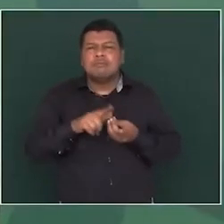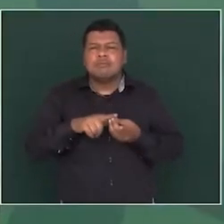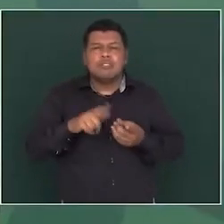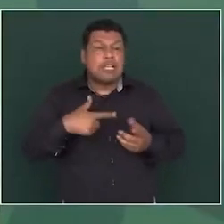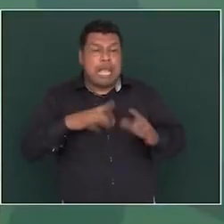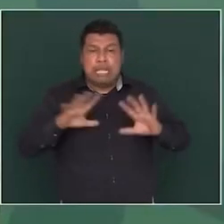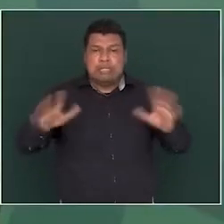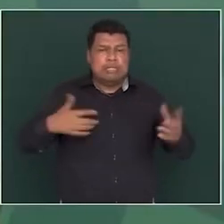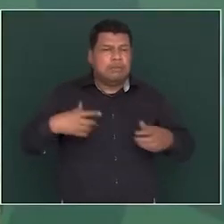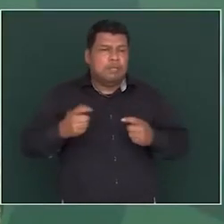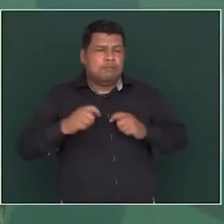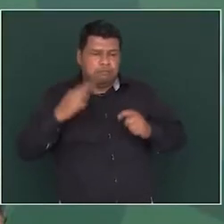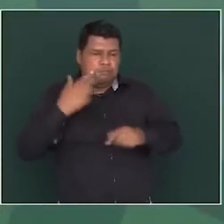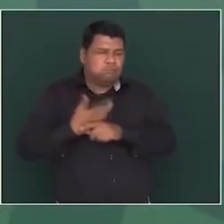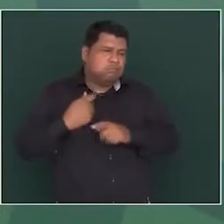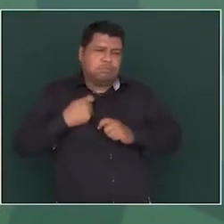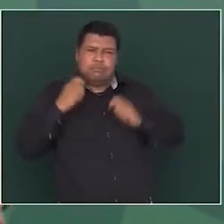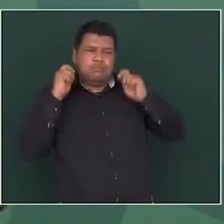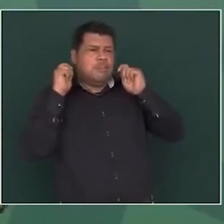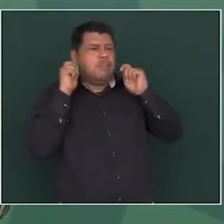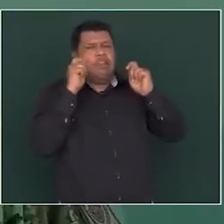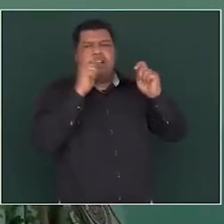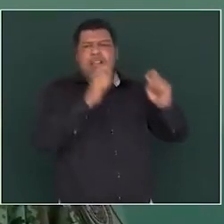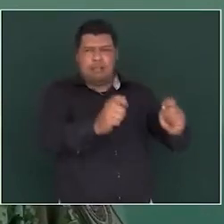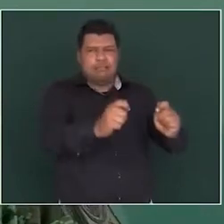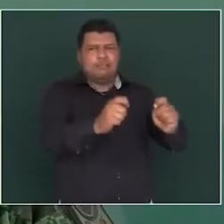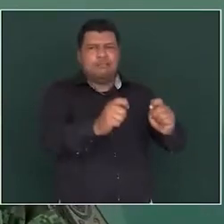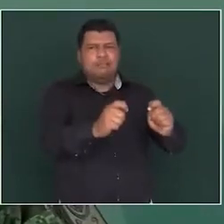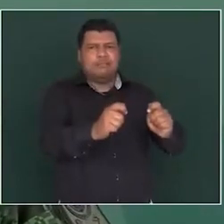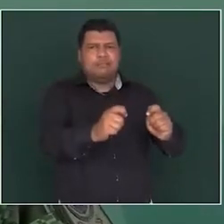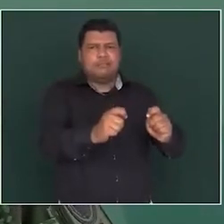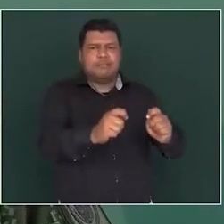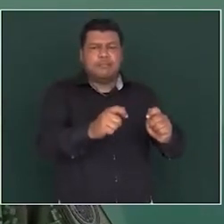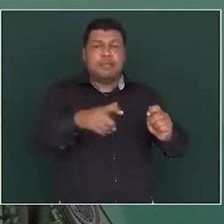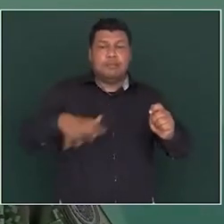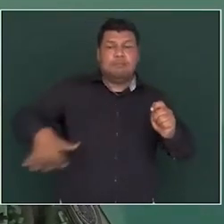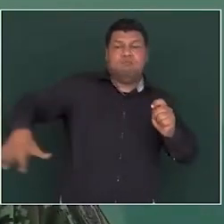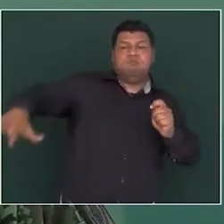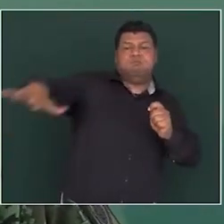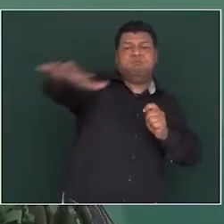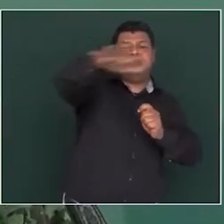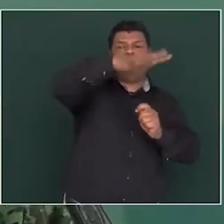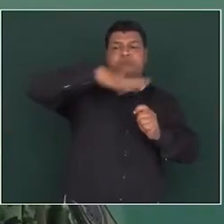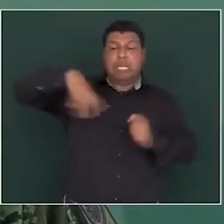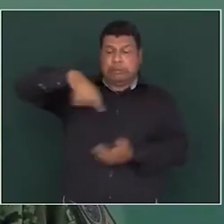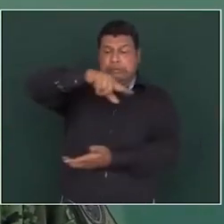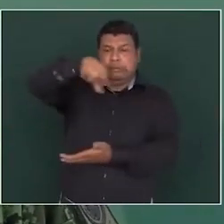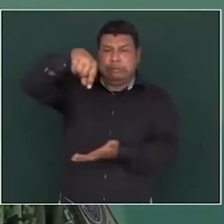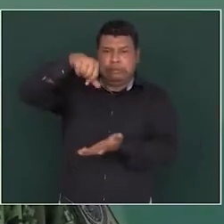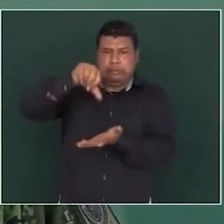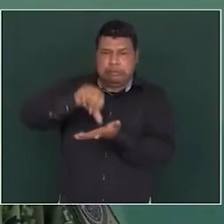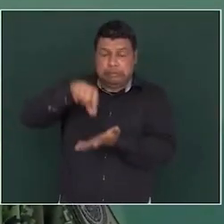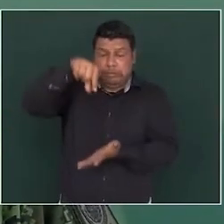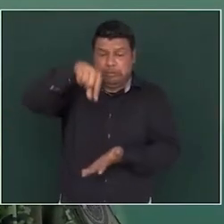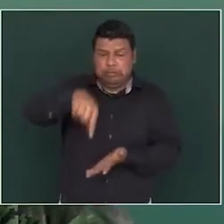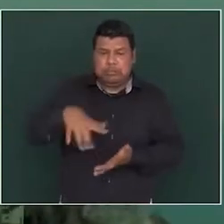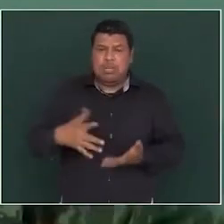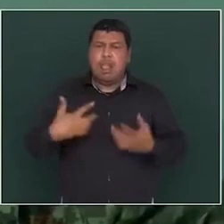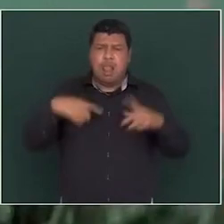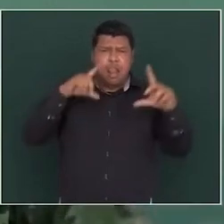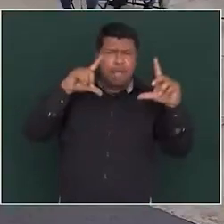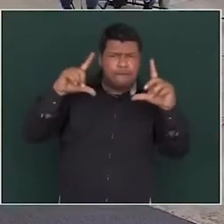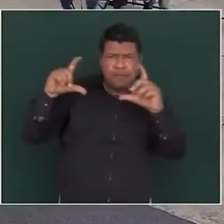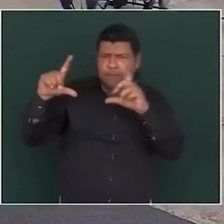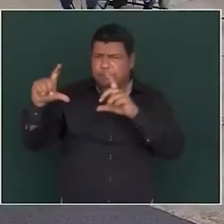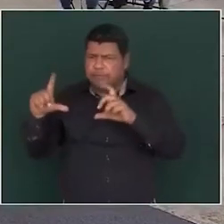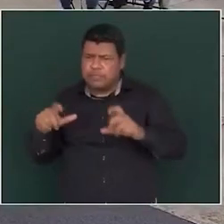entrega y recepción y puesta en operación va a desarrollarse en la parte central del aeropuerto donde ya han salido algunas fotos